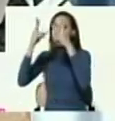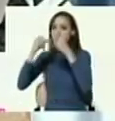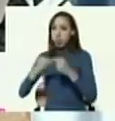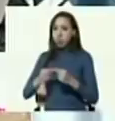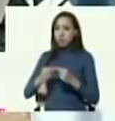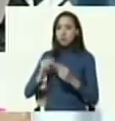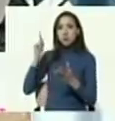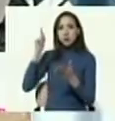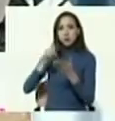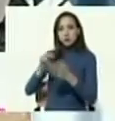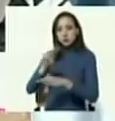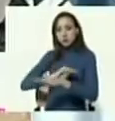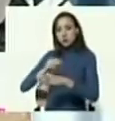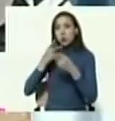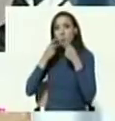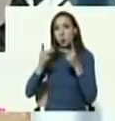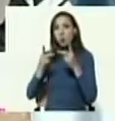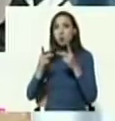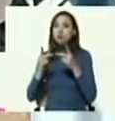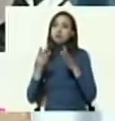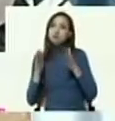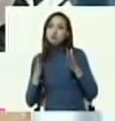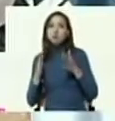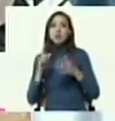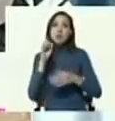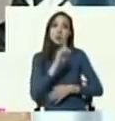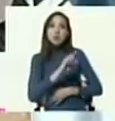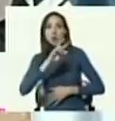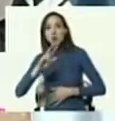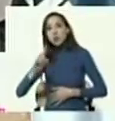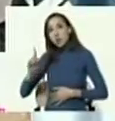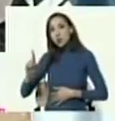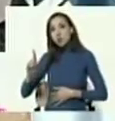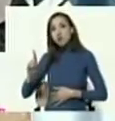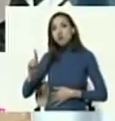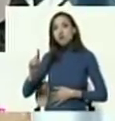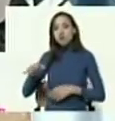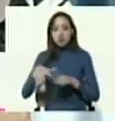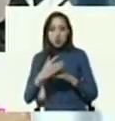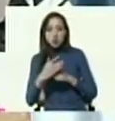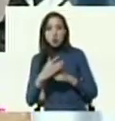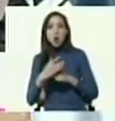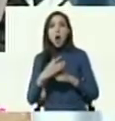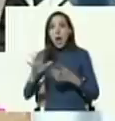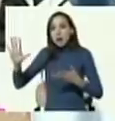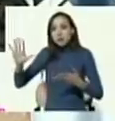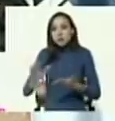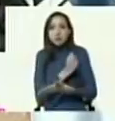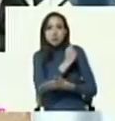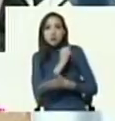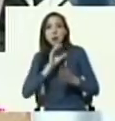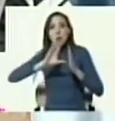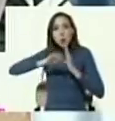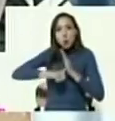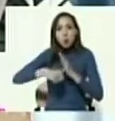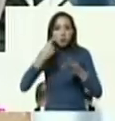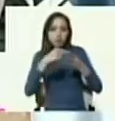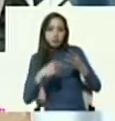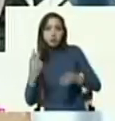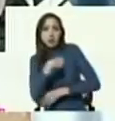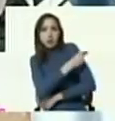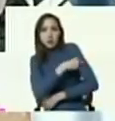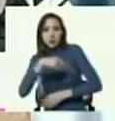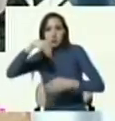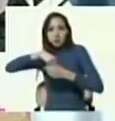nuestra llegada al Ministerio Público un total de 131 casos de sustracción de insumos médicos en centros de salud.